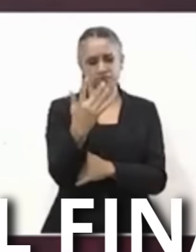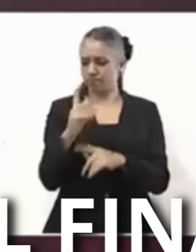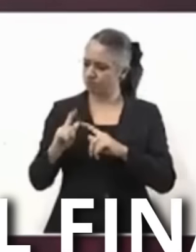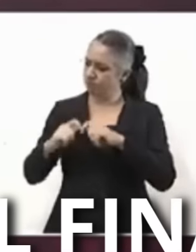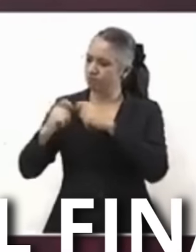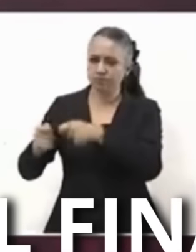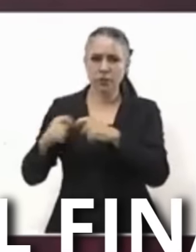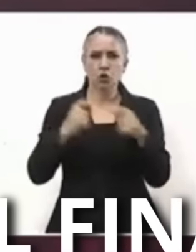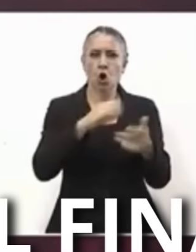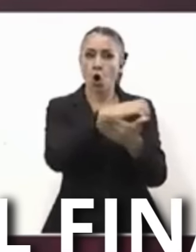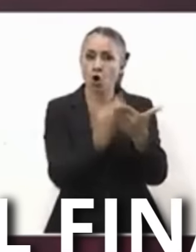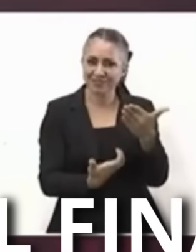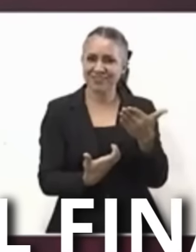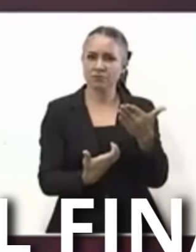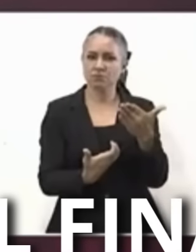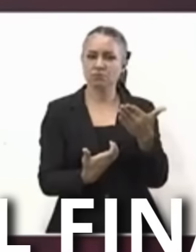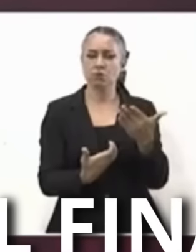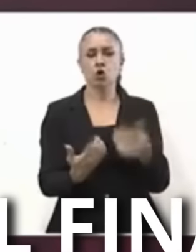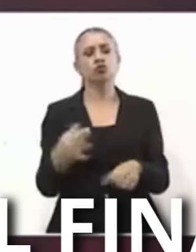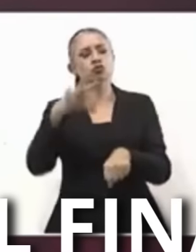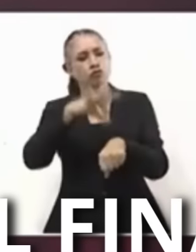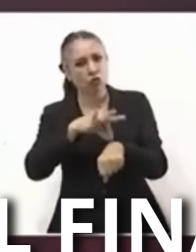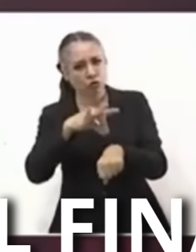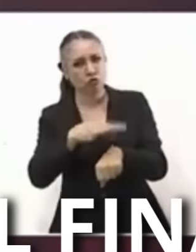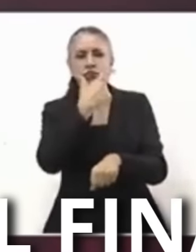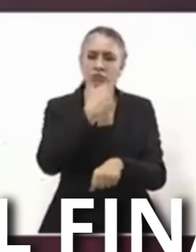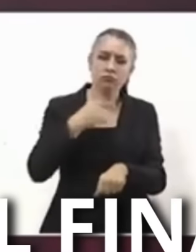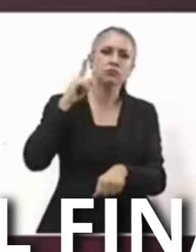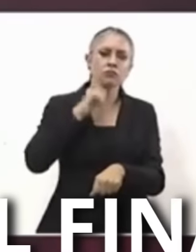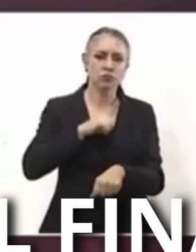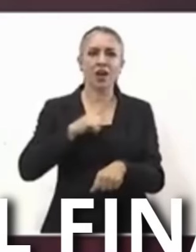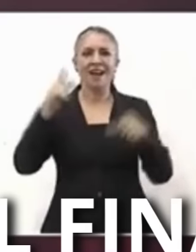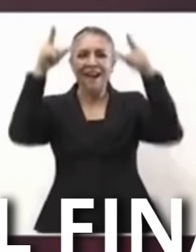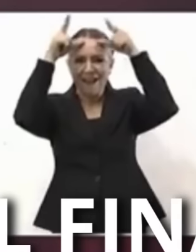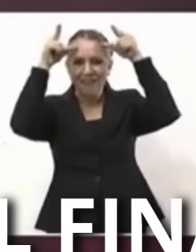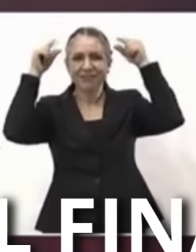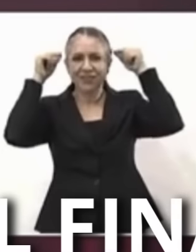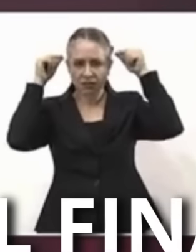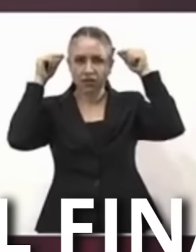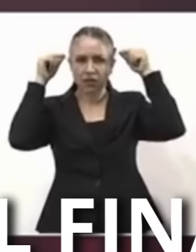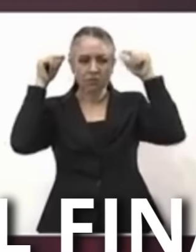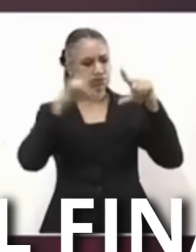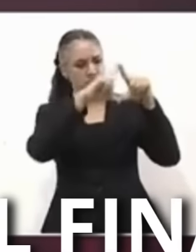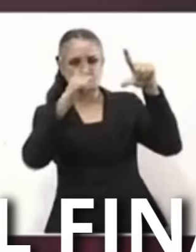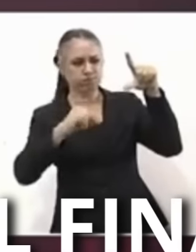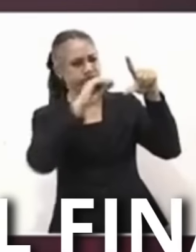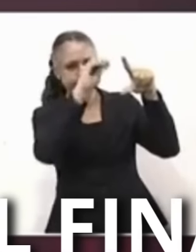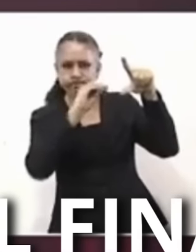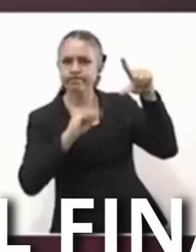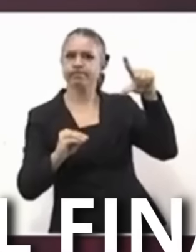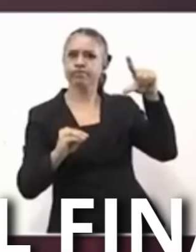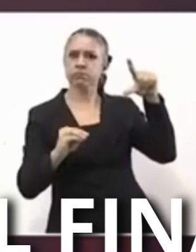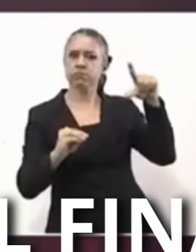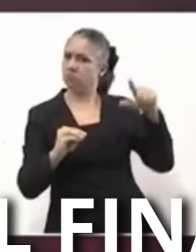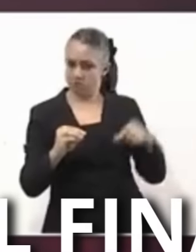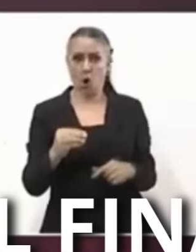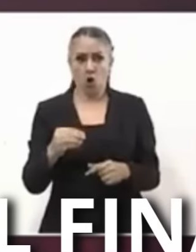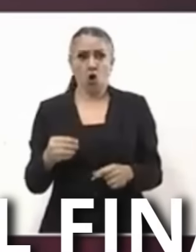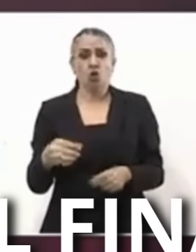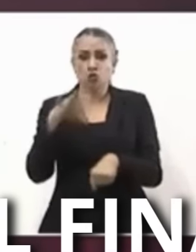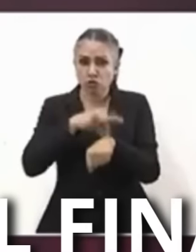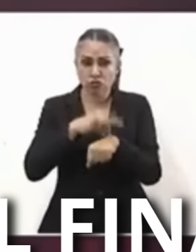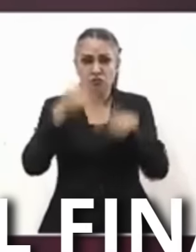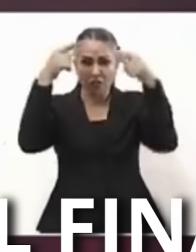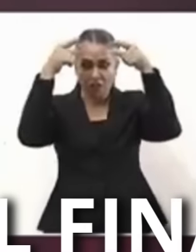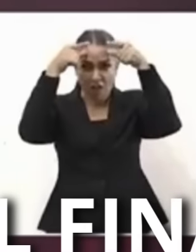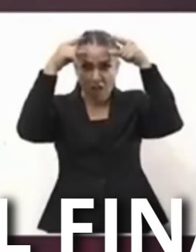Médicas Enfermeros Enfermeras Para que recorran Todo el país Casa por casa En particular A los